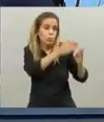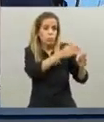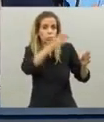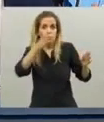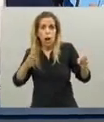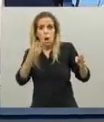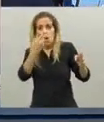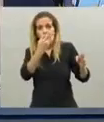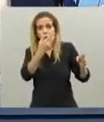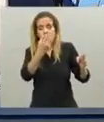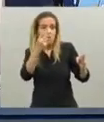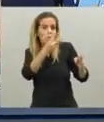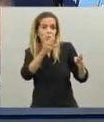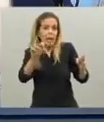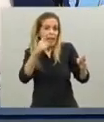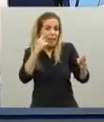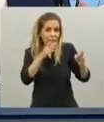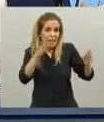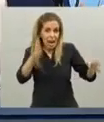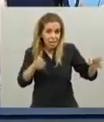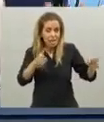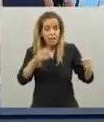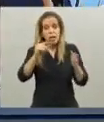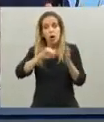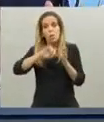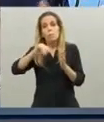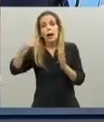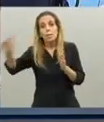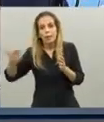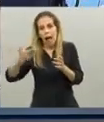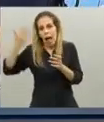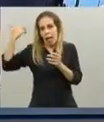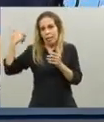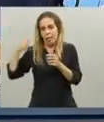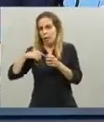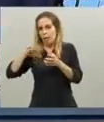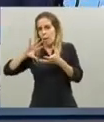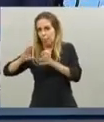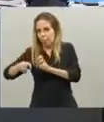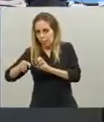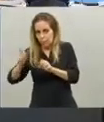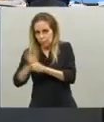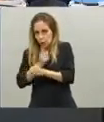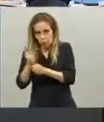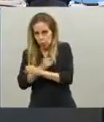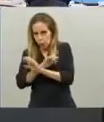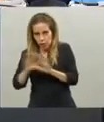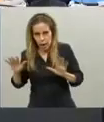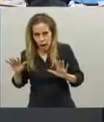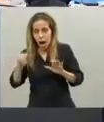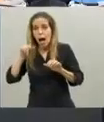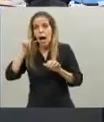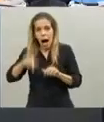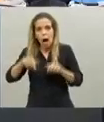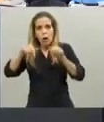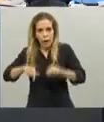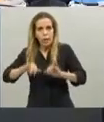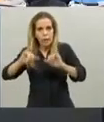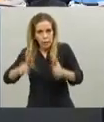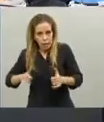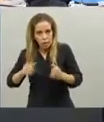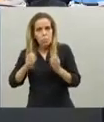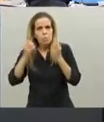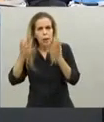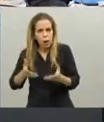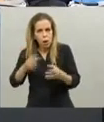20 días de llegar no hubiéramos tenido nada de lo que hoy tenemos para afrontar la pandemia nosotros duplicamos la cantidad de camas